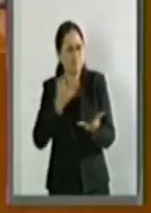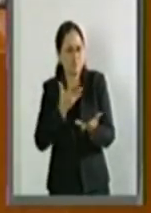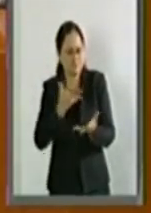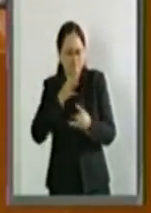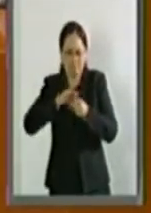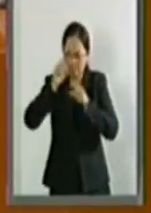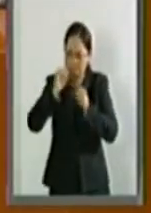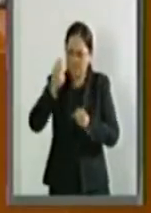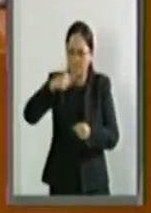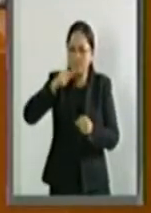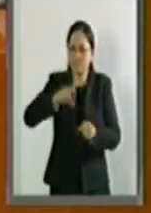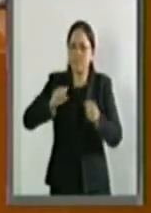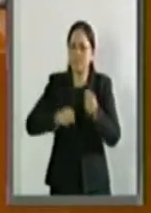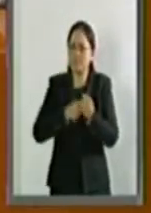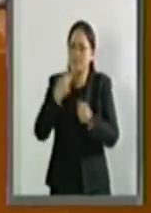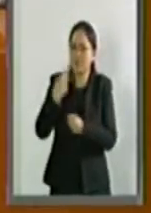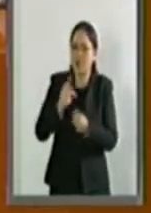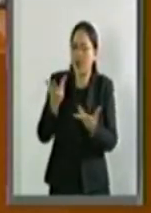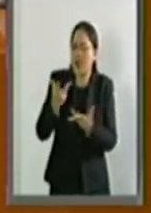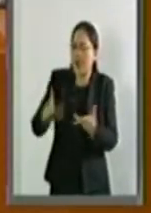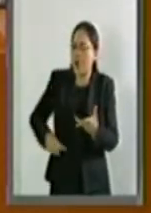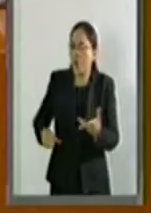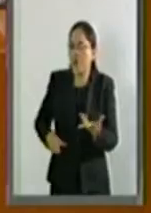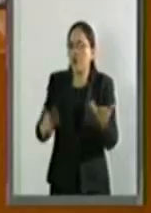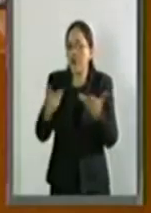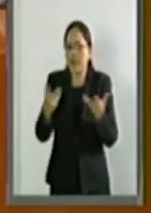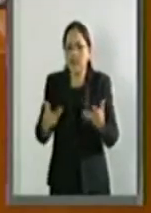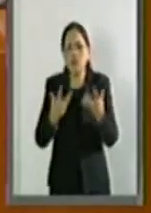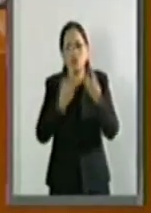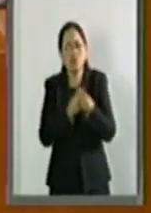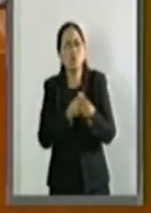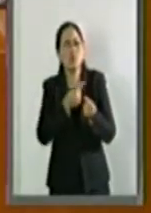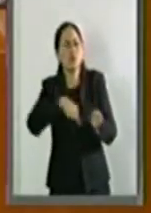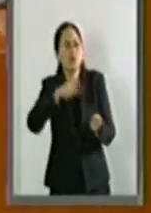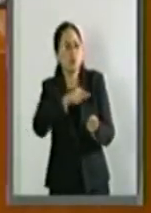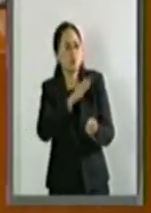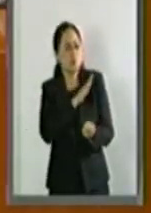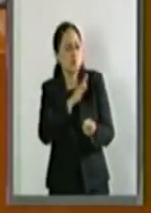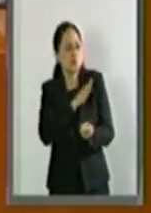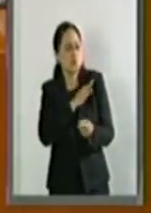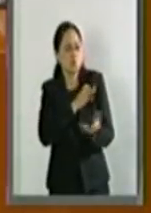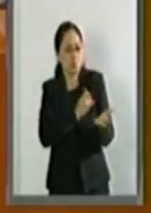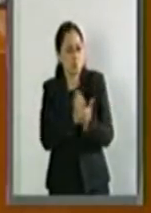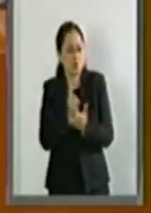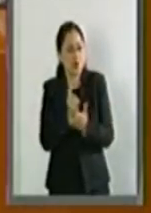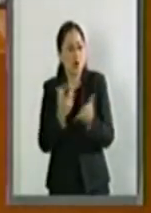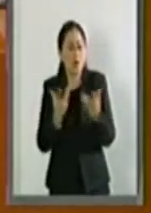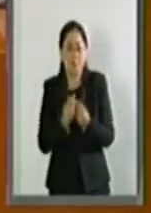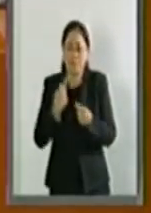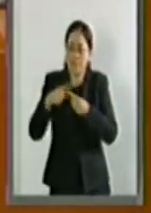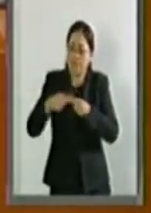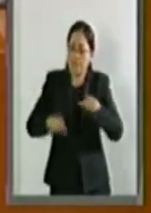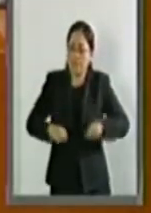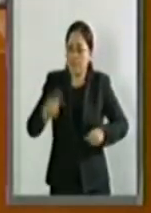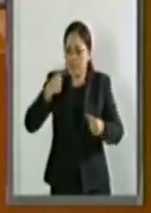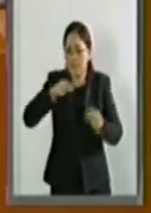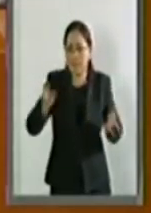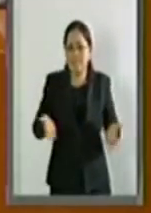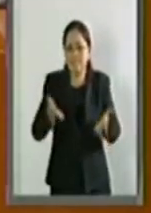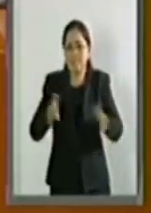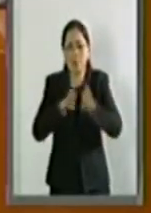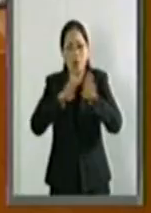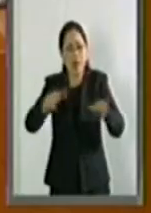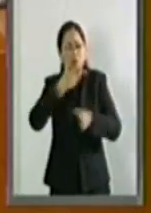reforzar el papel de la Administración Pública en su conjunto para que se establezcan acciones en donde se promueva la